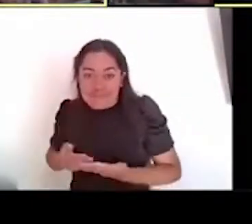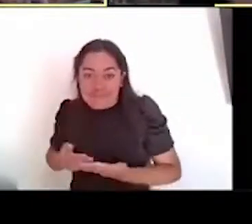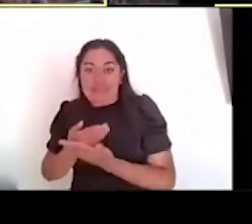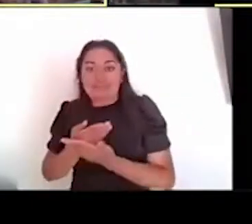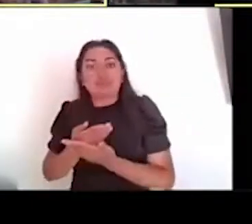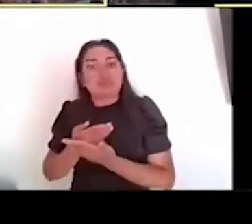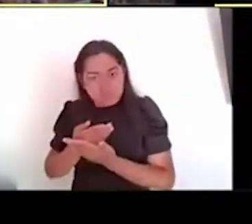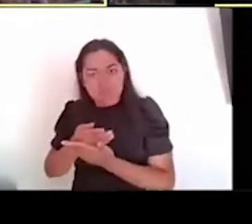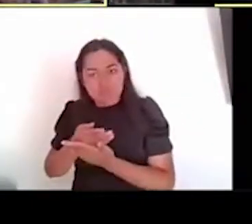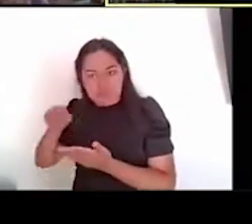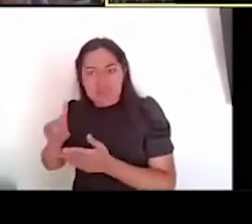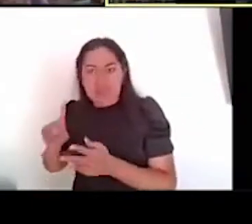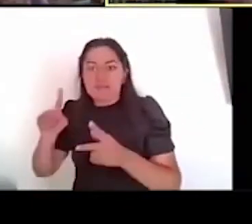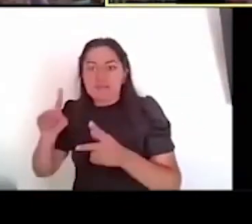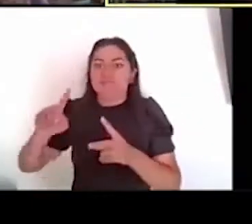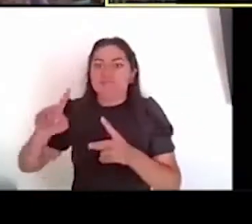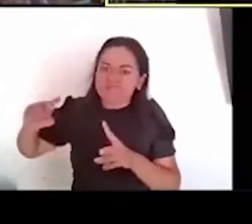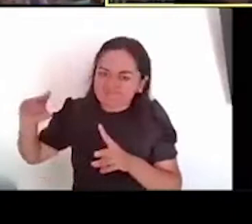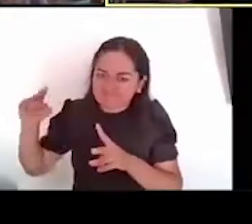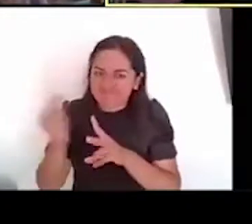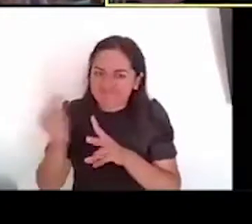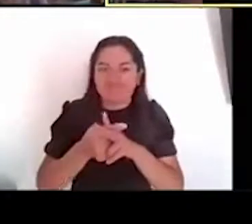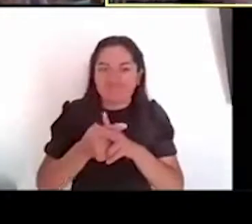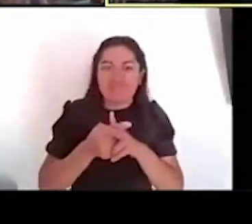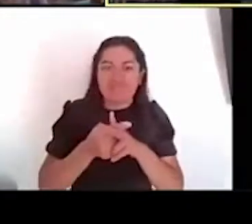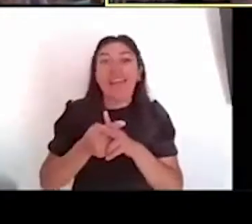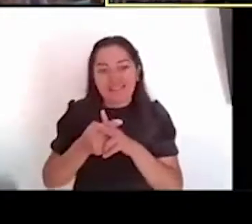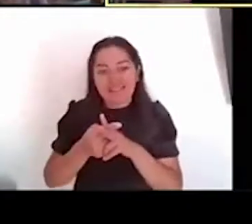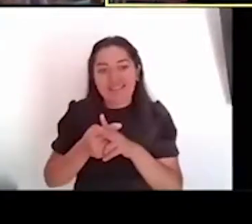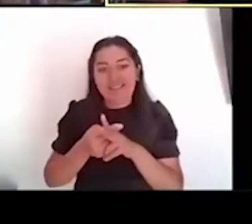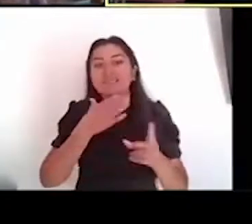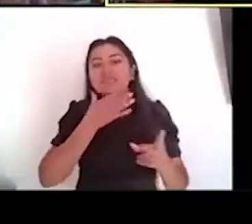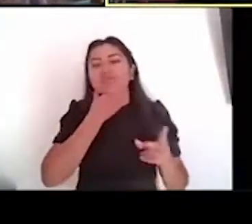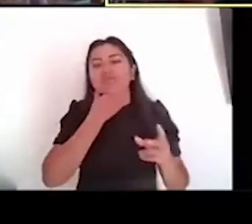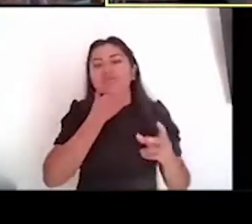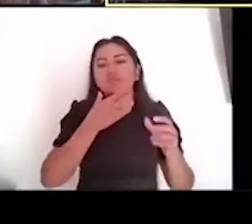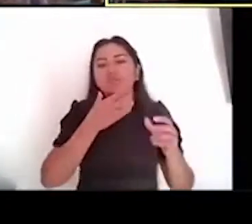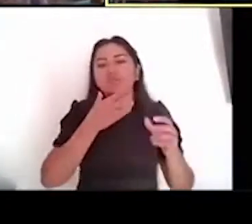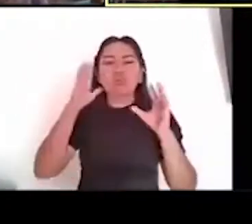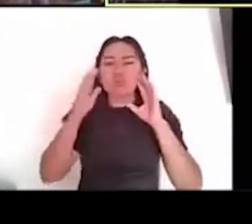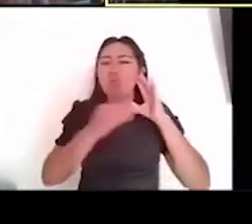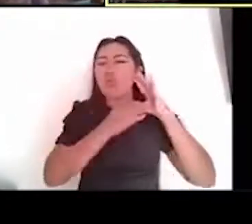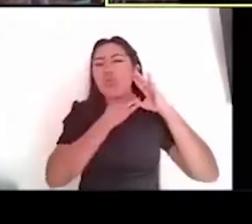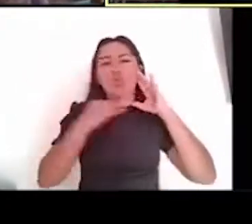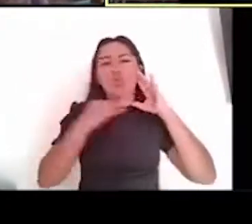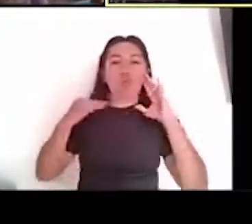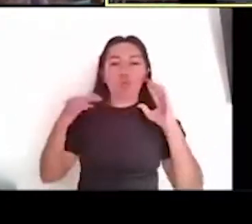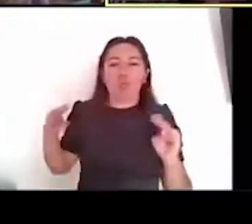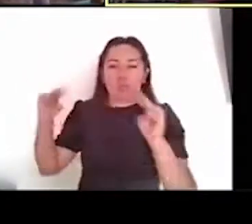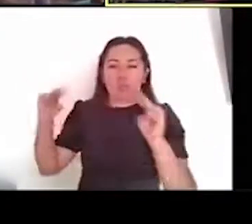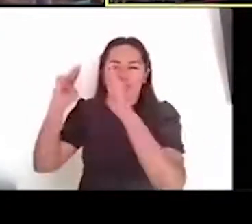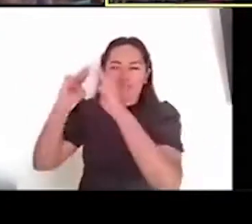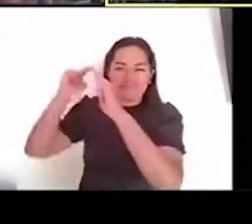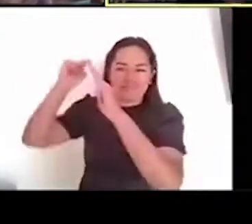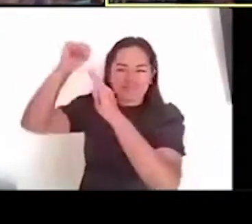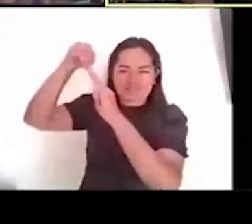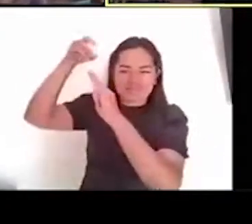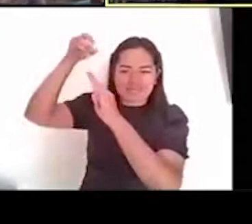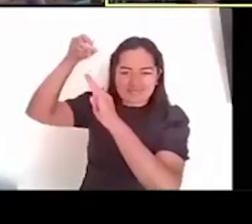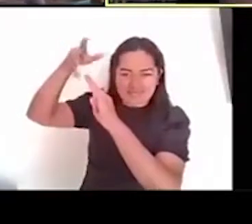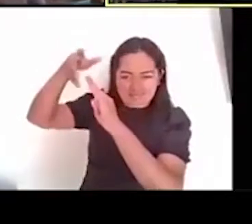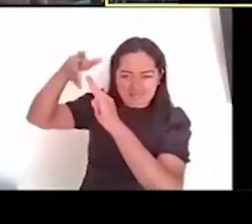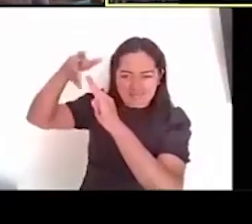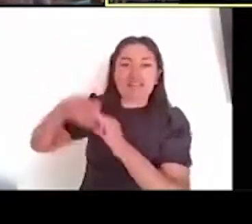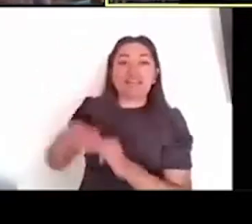Koyouzauki, que es el la decapita, y cada desmembrada al pie de la montaña, y este, y sus